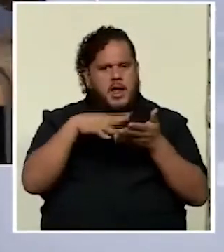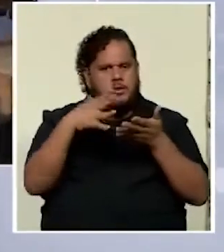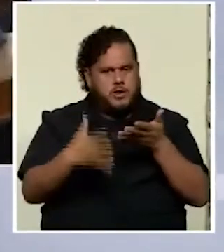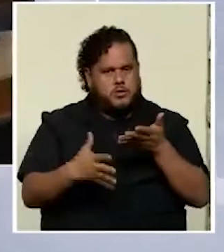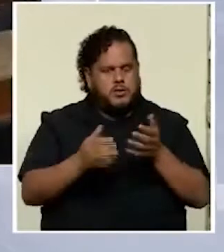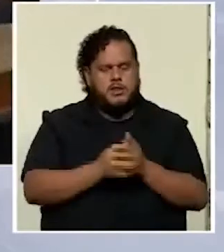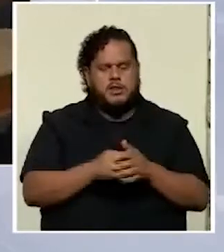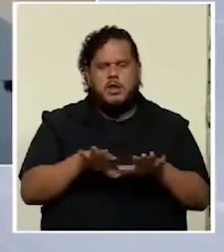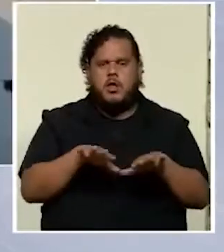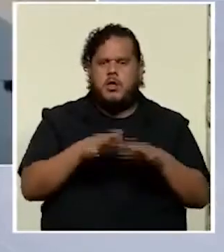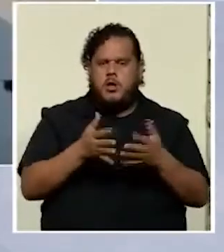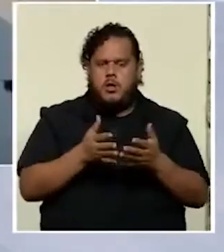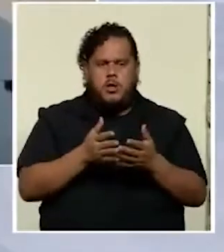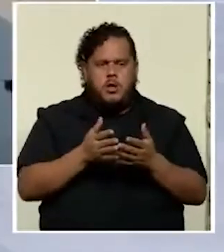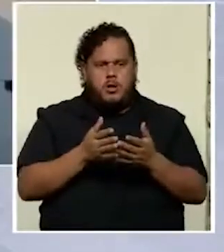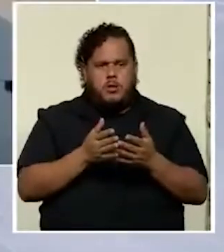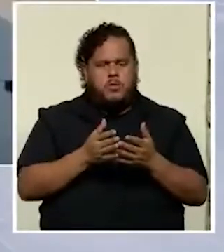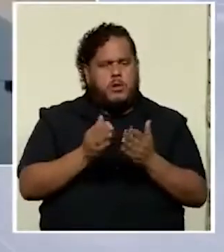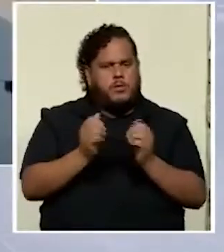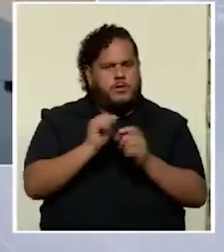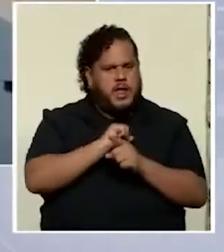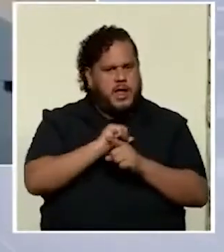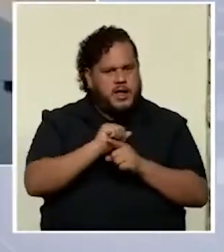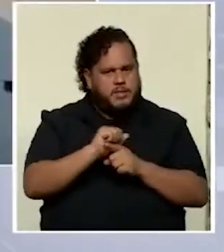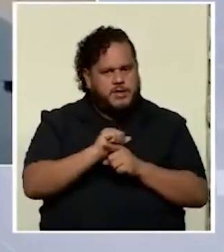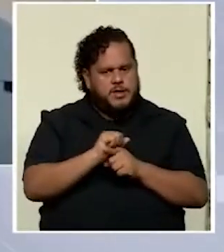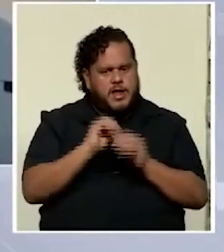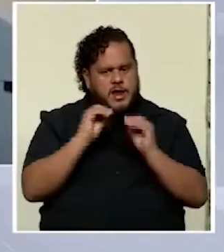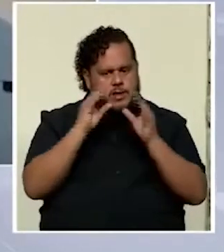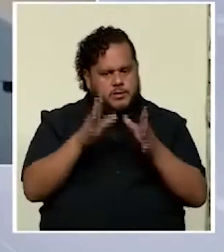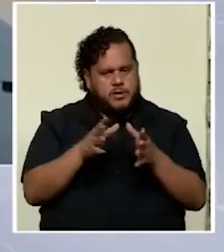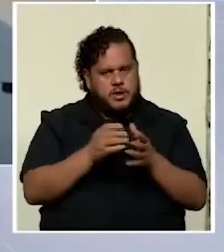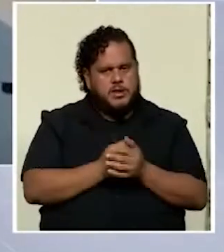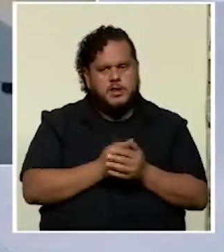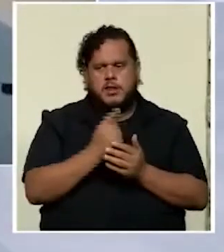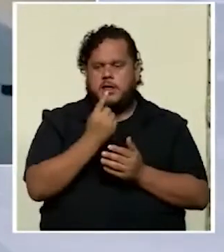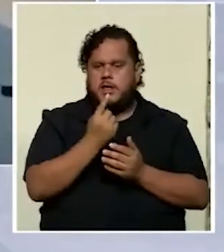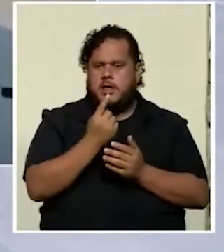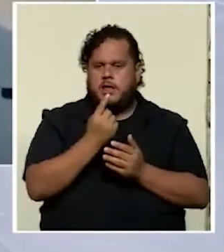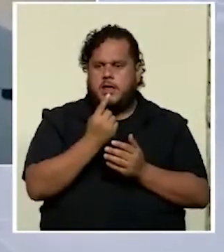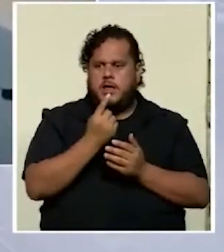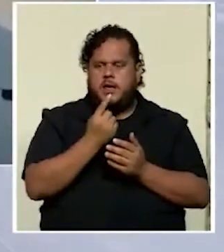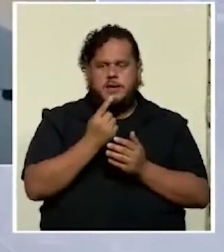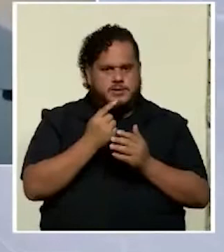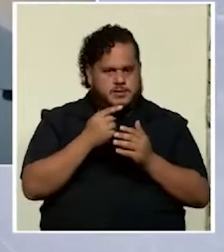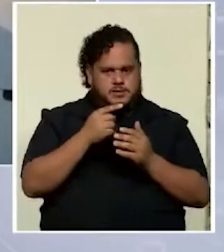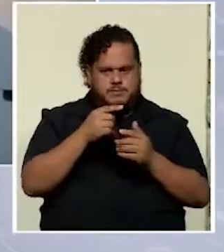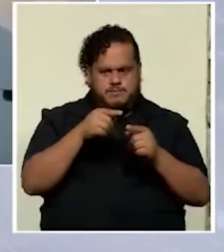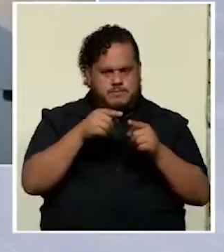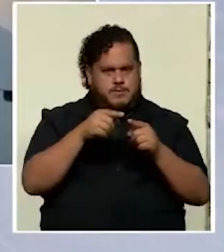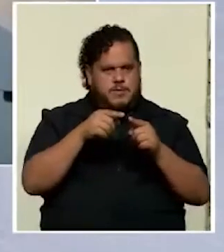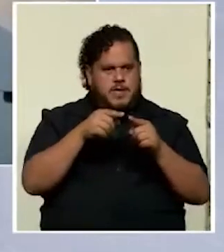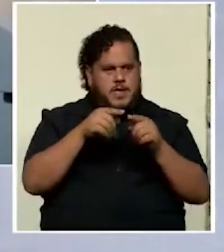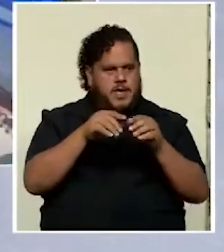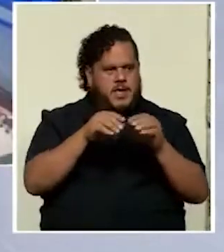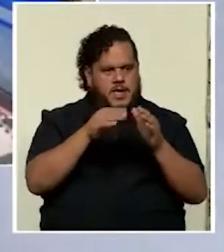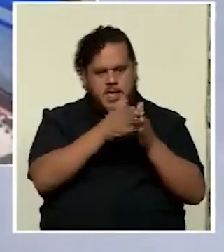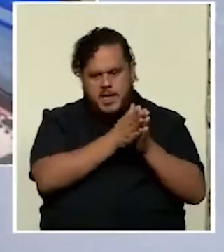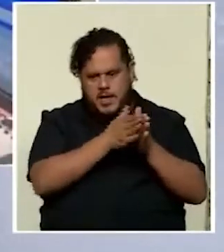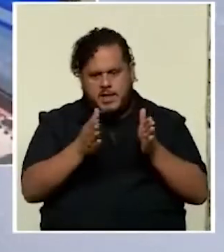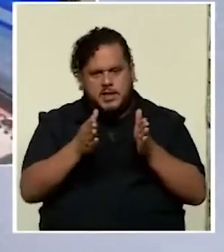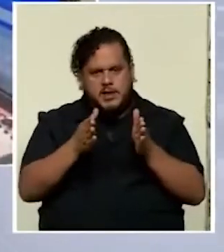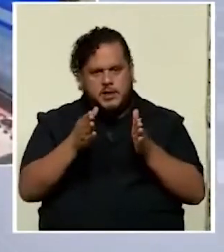cómo vamos a capacitar a docentes en el ciclo lectivo cómo vamos a reacomodar el ciclo